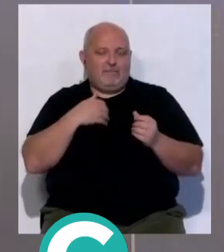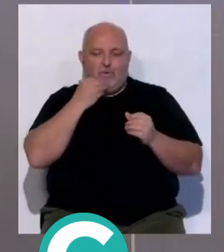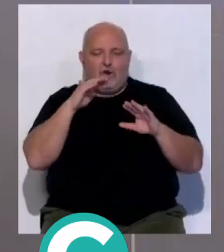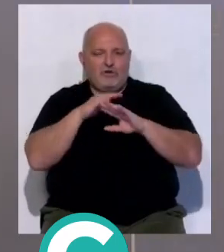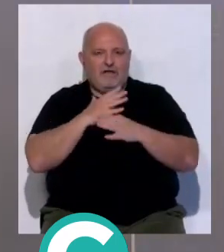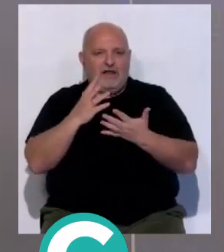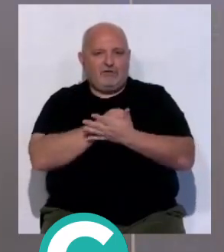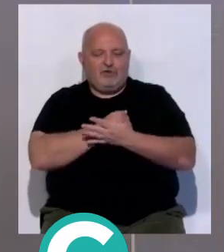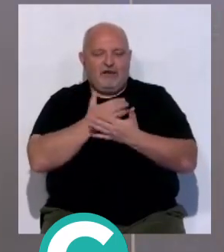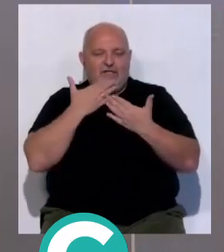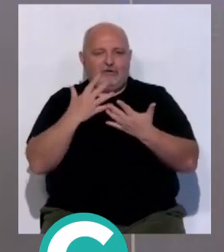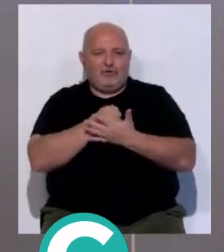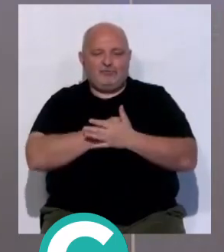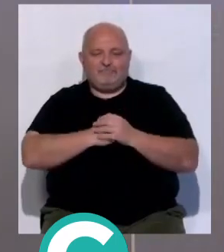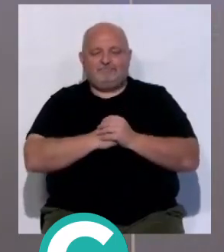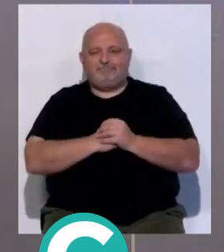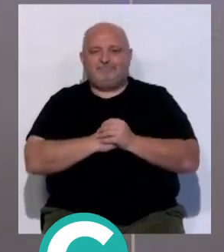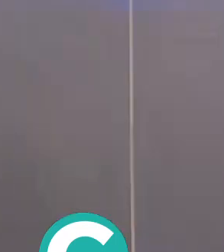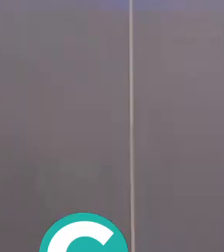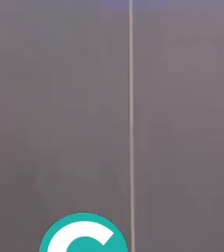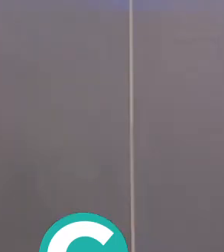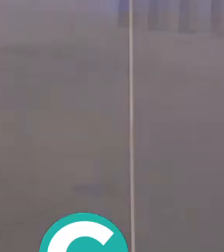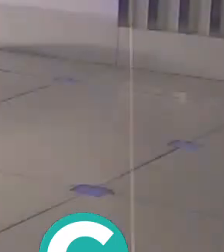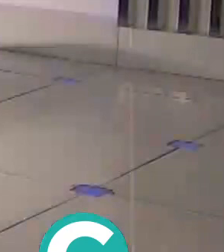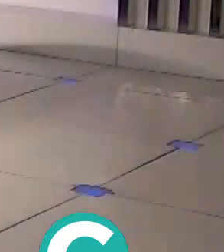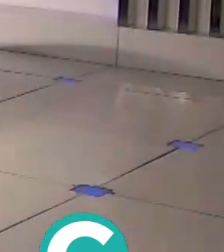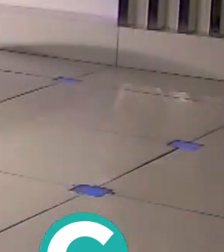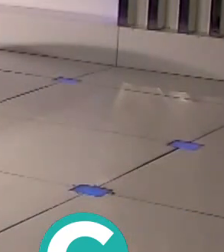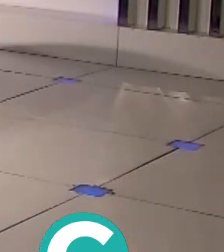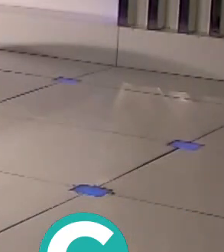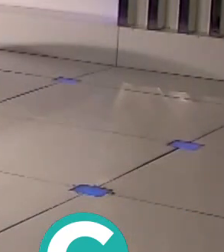sábado. Que tengan una muy buena noche. Hasta luego. ¡Gracias!